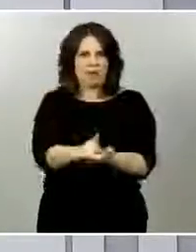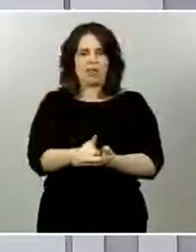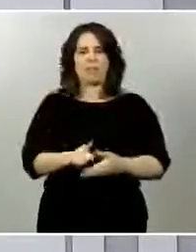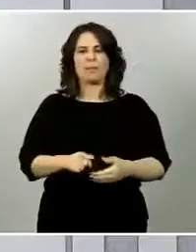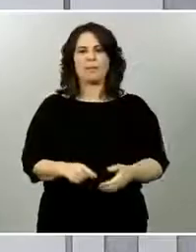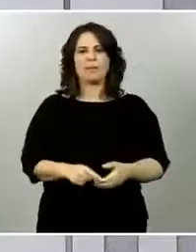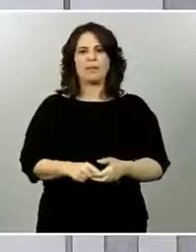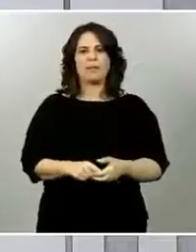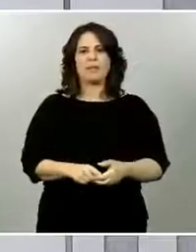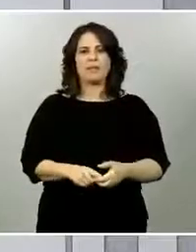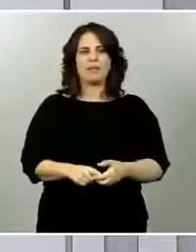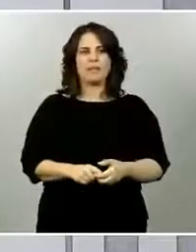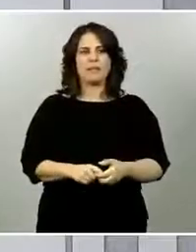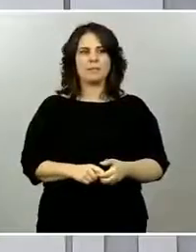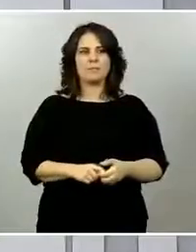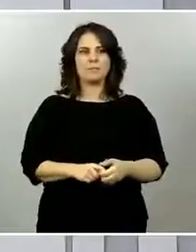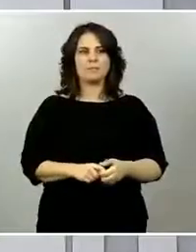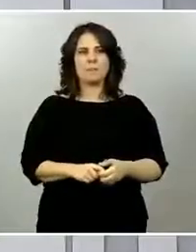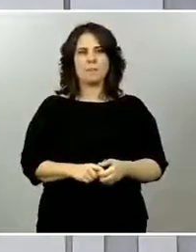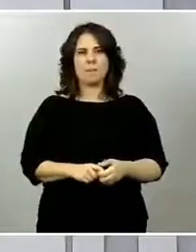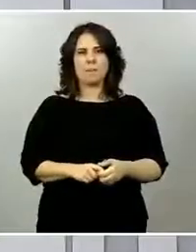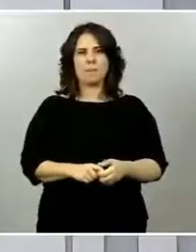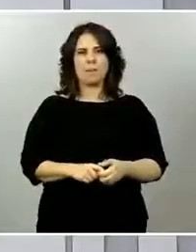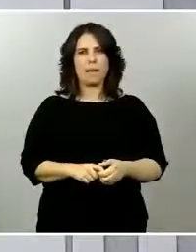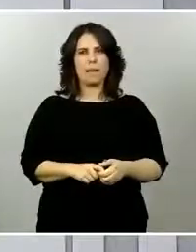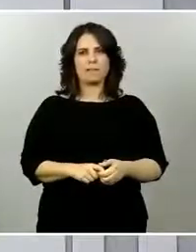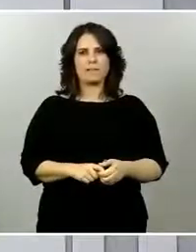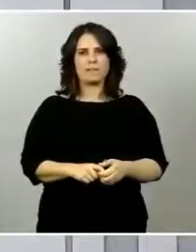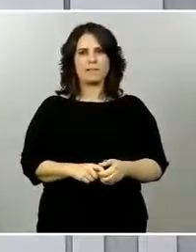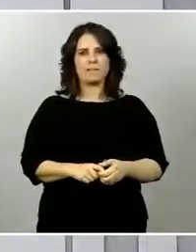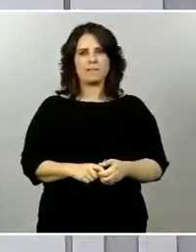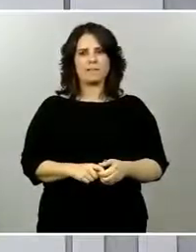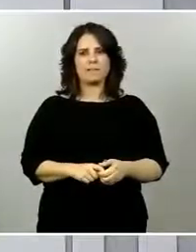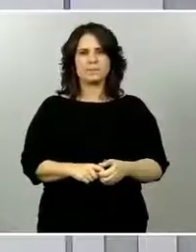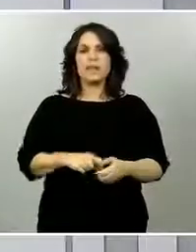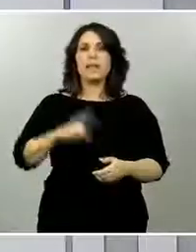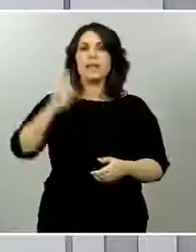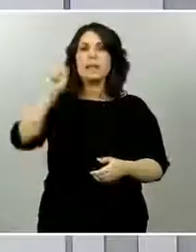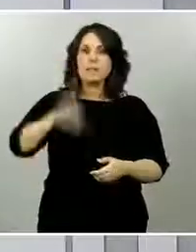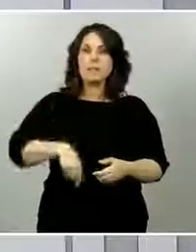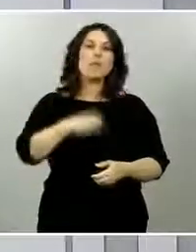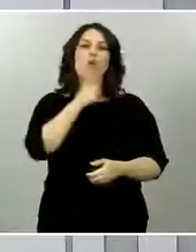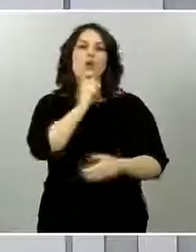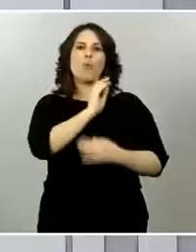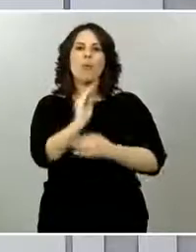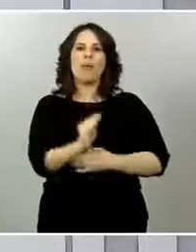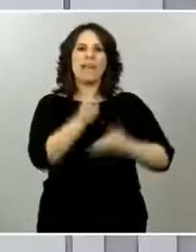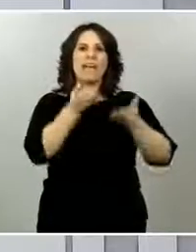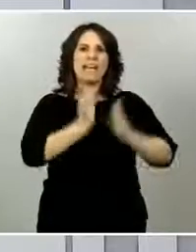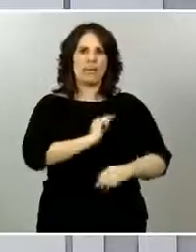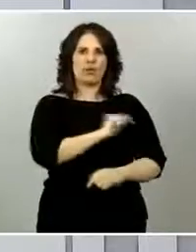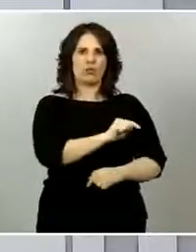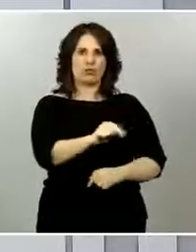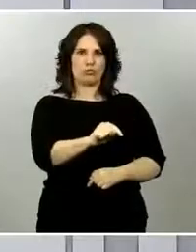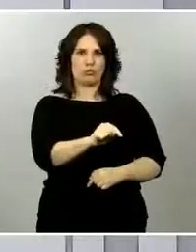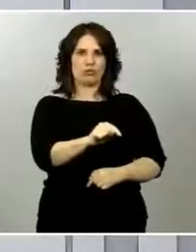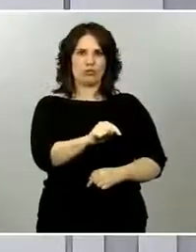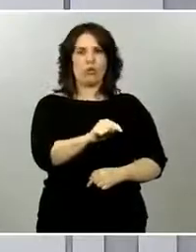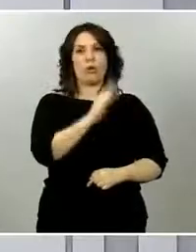autónomas respecto a la apertura del curso escolar y también los elementos tendentes al